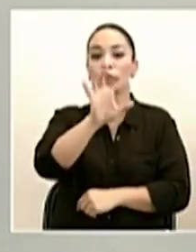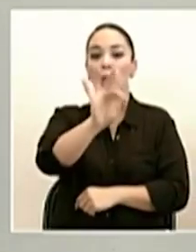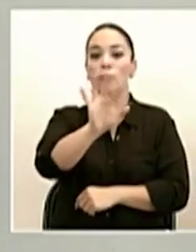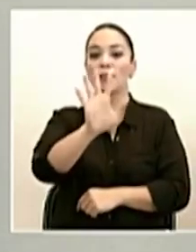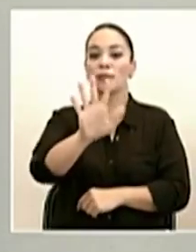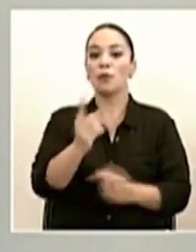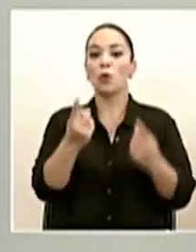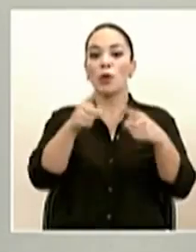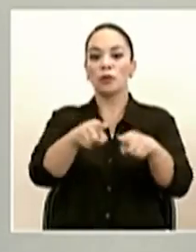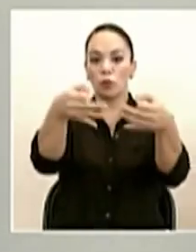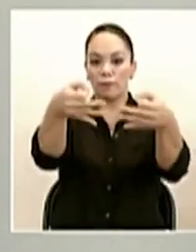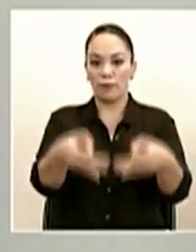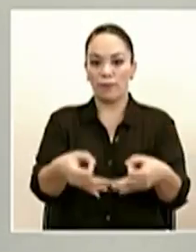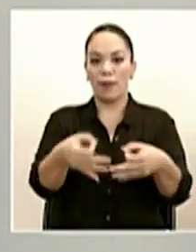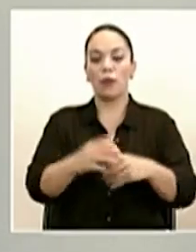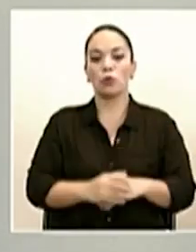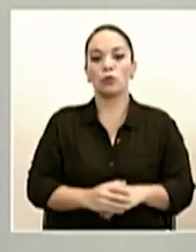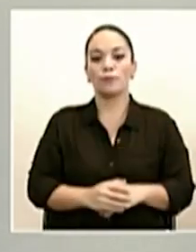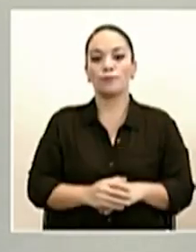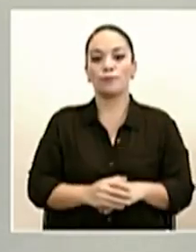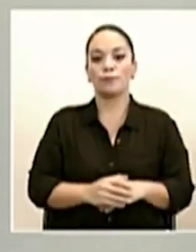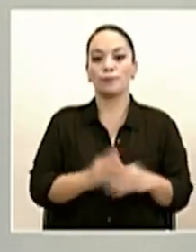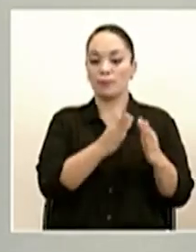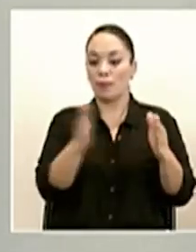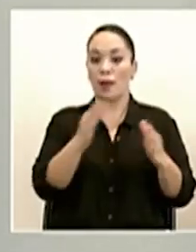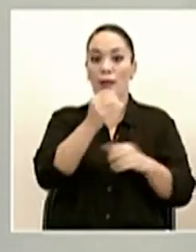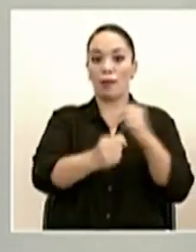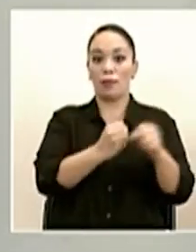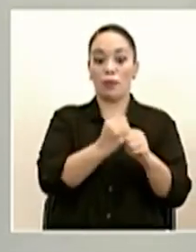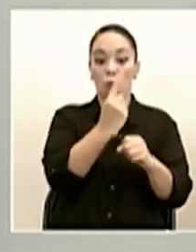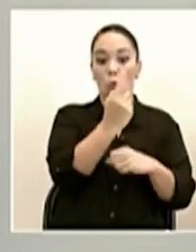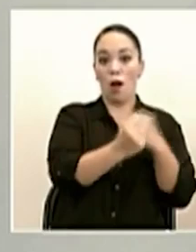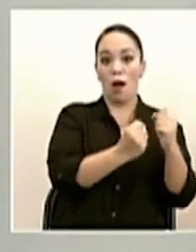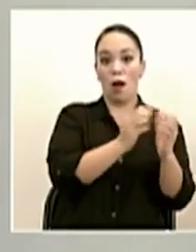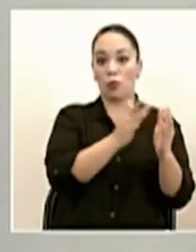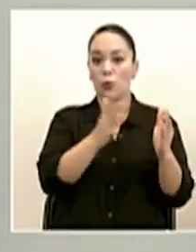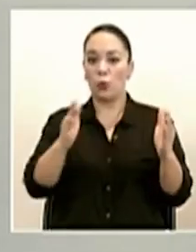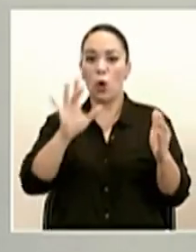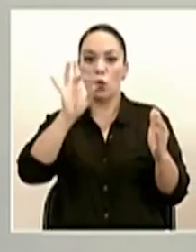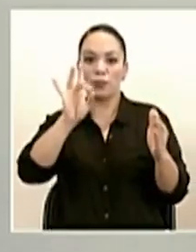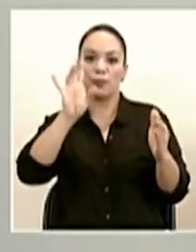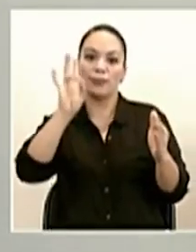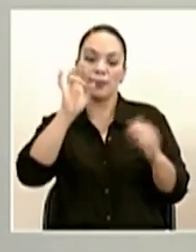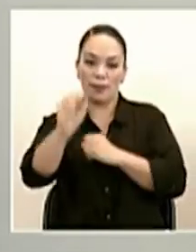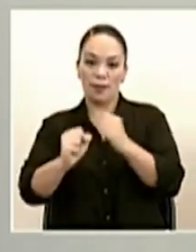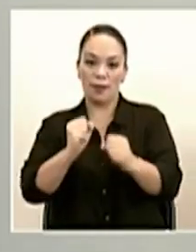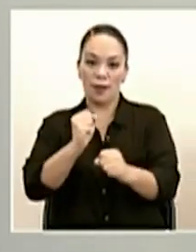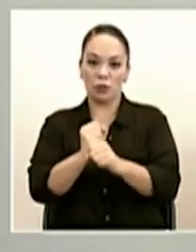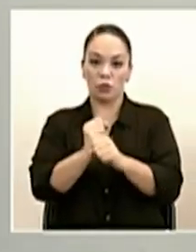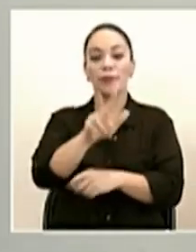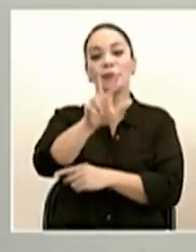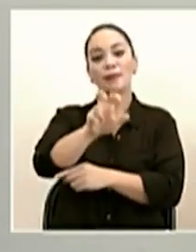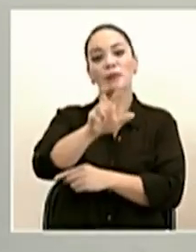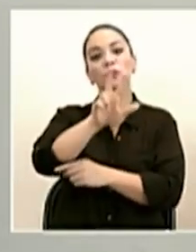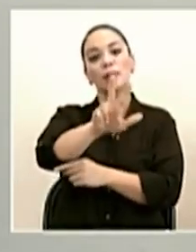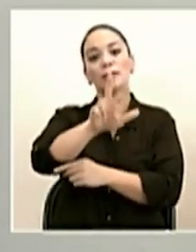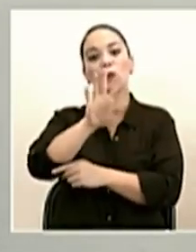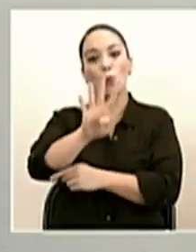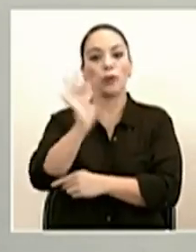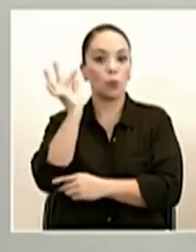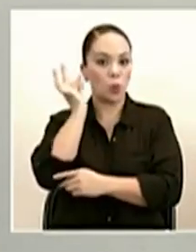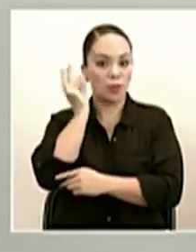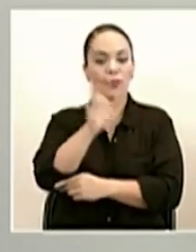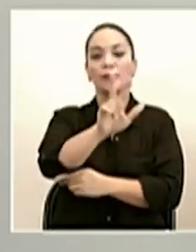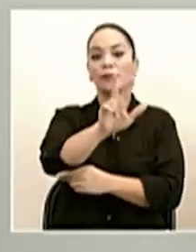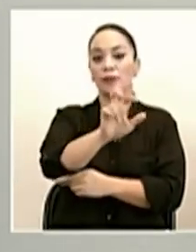casos confirmados con un rango de edad que va desde el año hasta los 87 años. Se trata de 334 mujeres